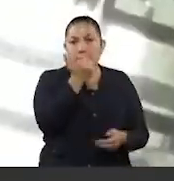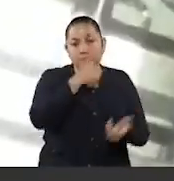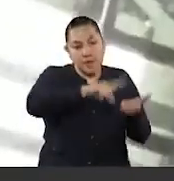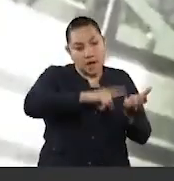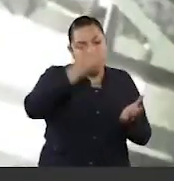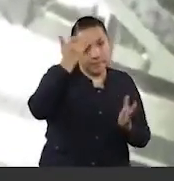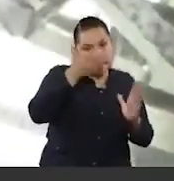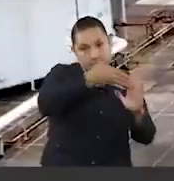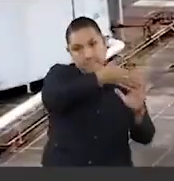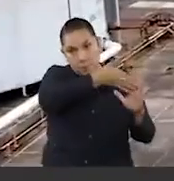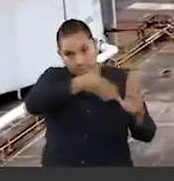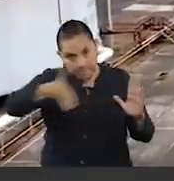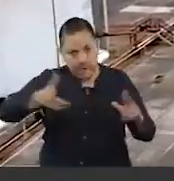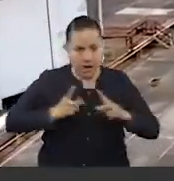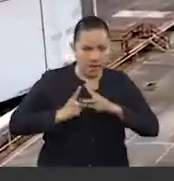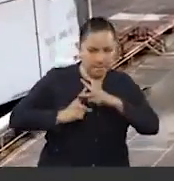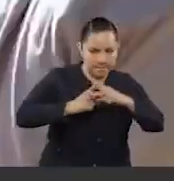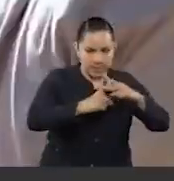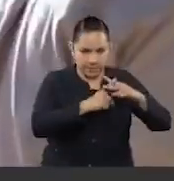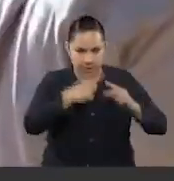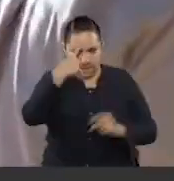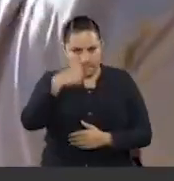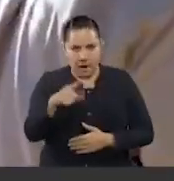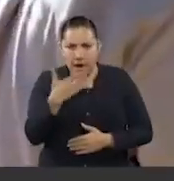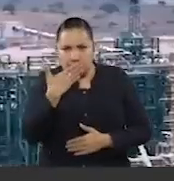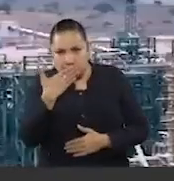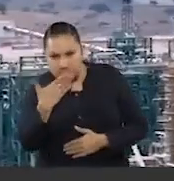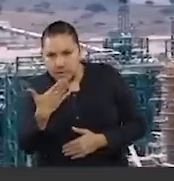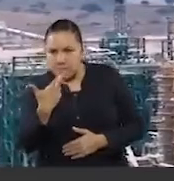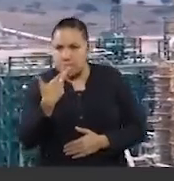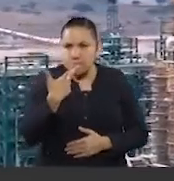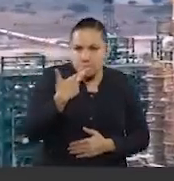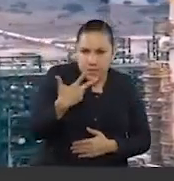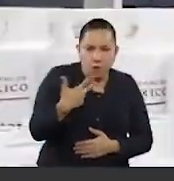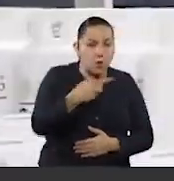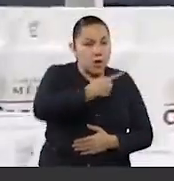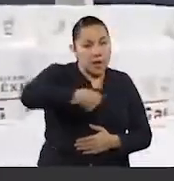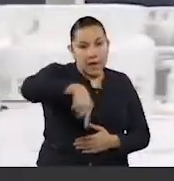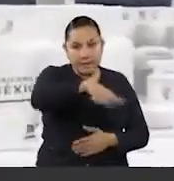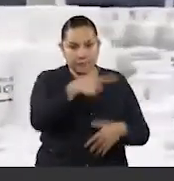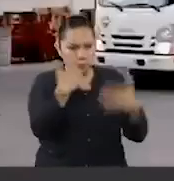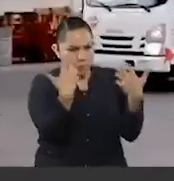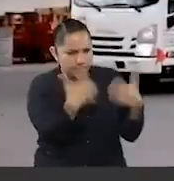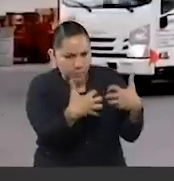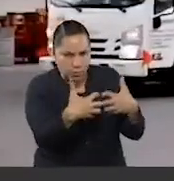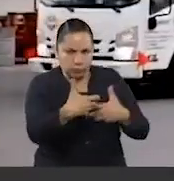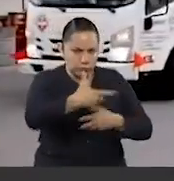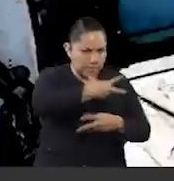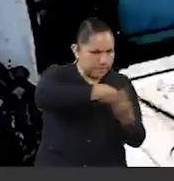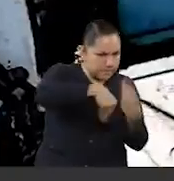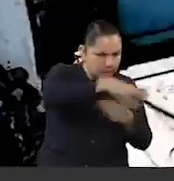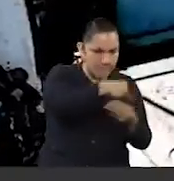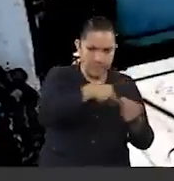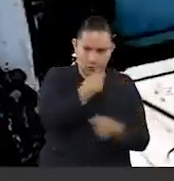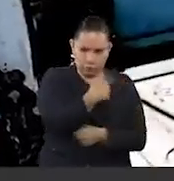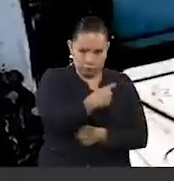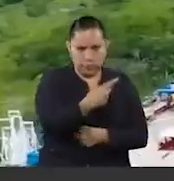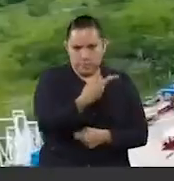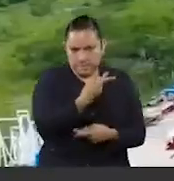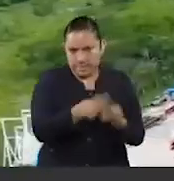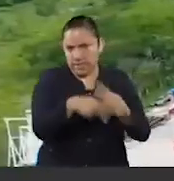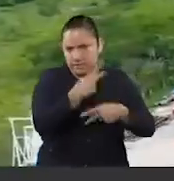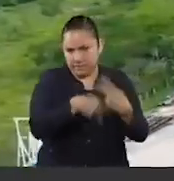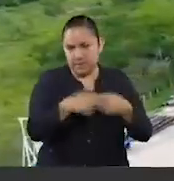perspectivas de producción, que haya mayor producción y mayores ingresos a la actividad petrolera. Con información de Isabel Uribe,